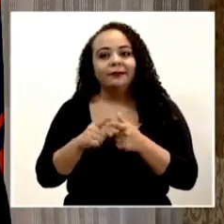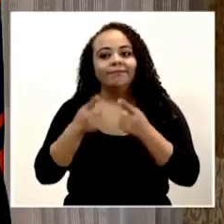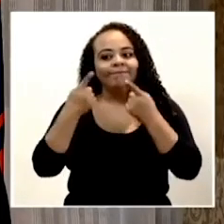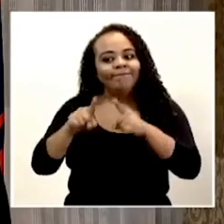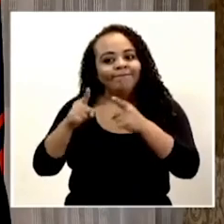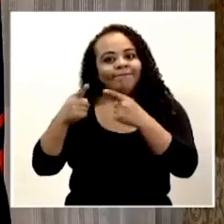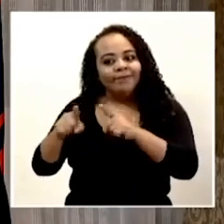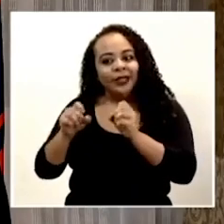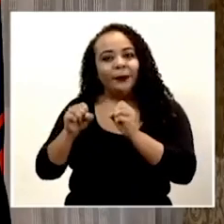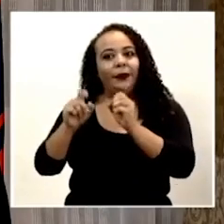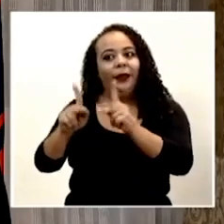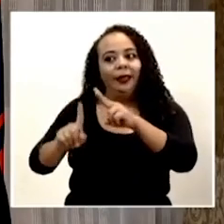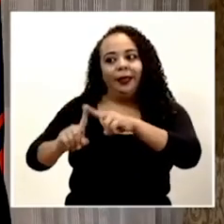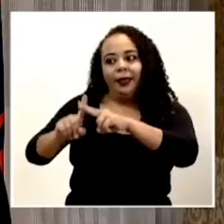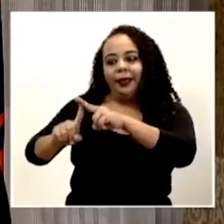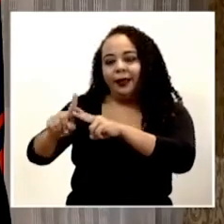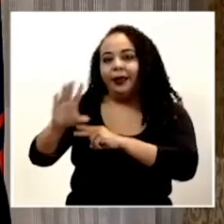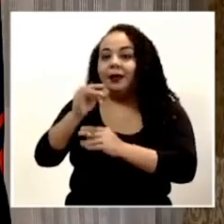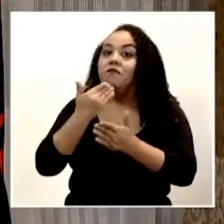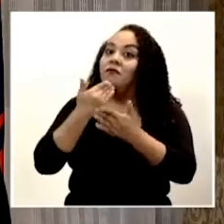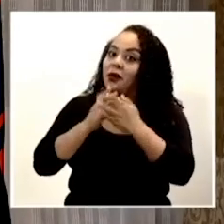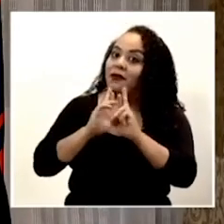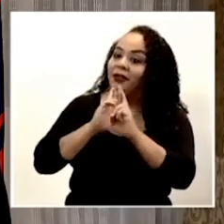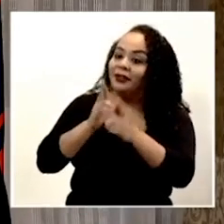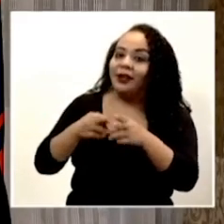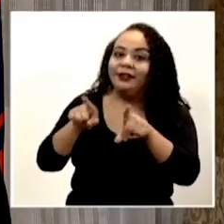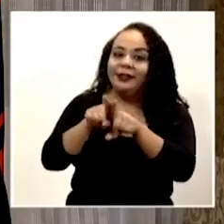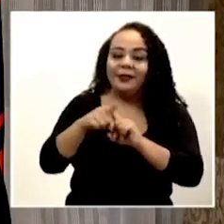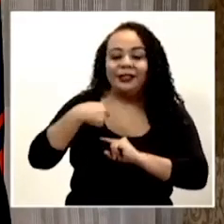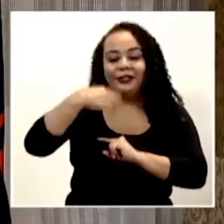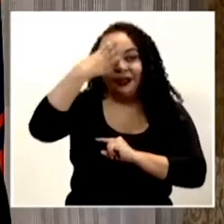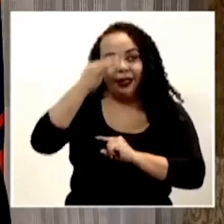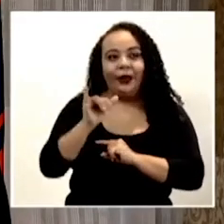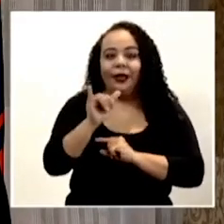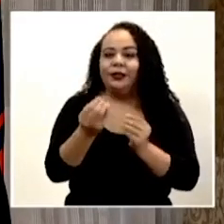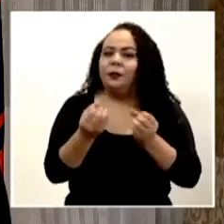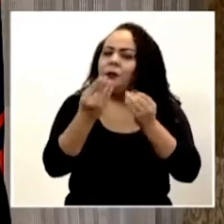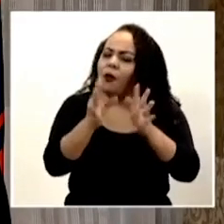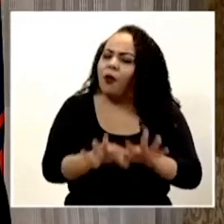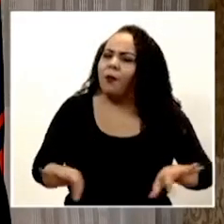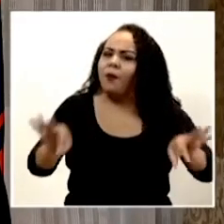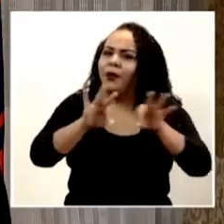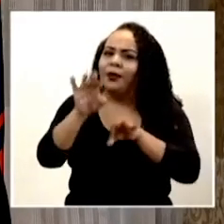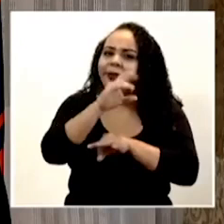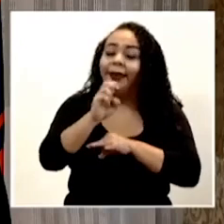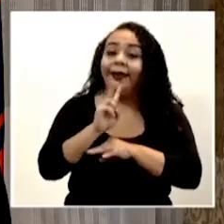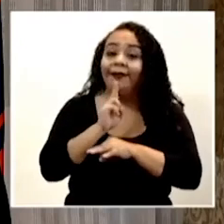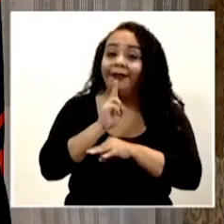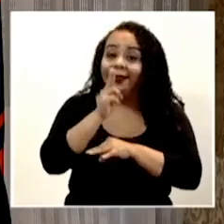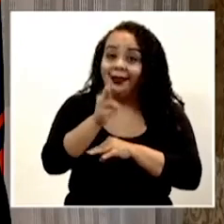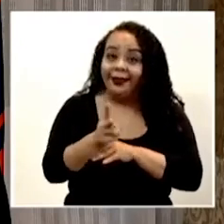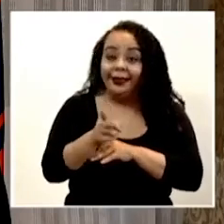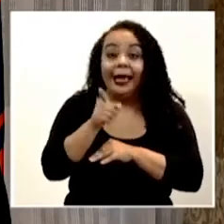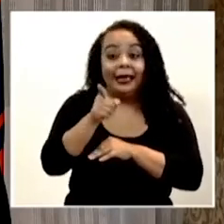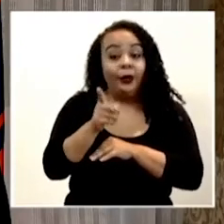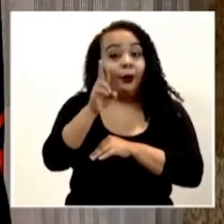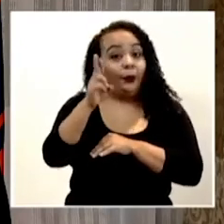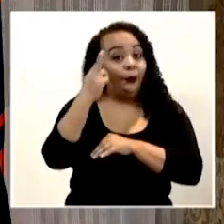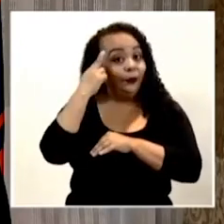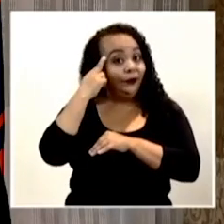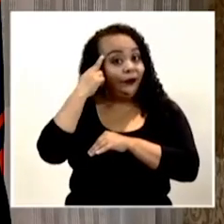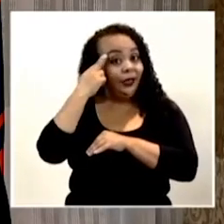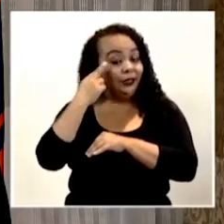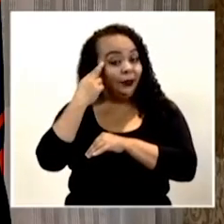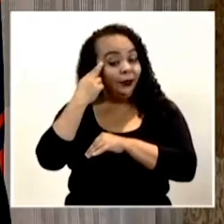oportunidades y, pues, buenos resultados también. Yo creo que eso es muy importante y la verdad es una de las razones por las